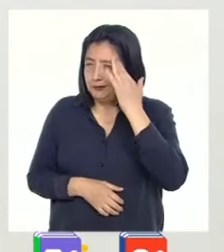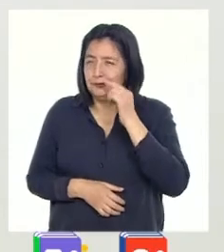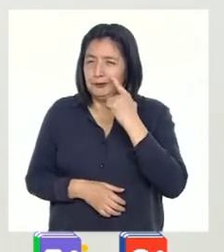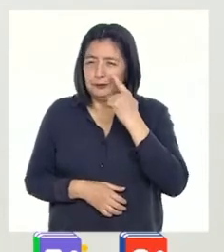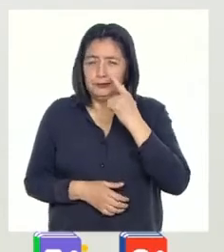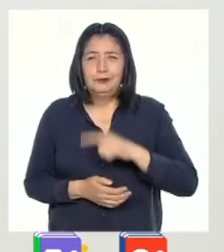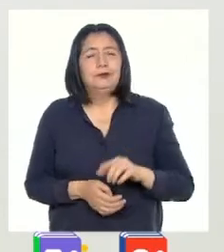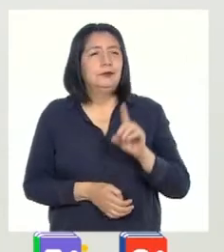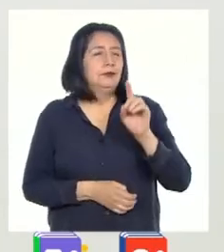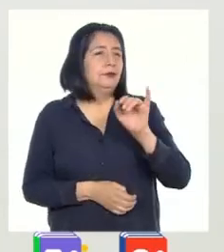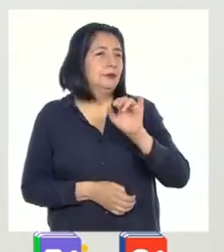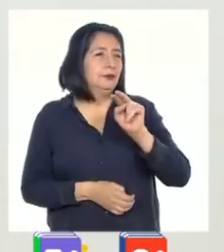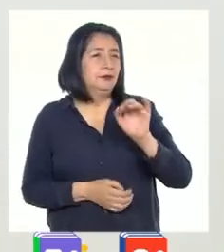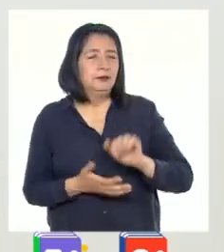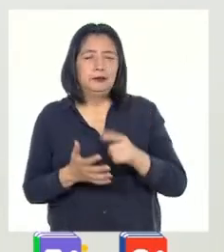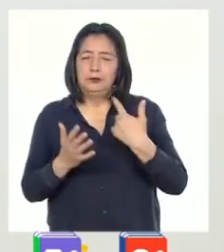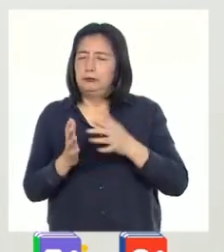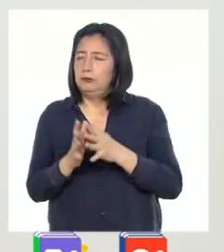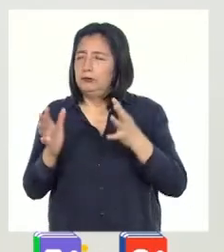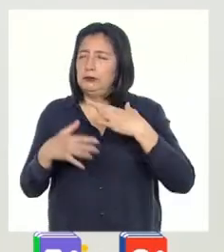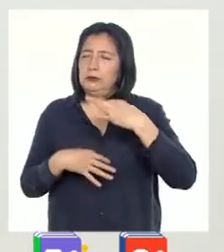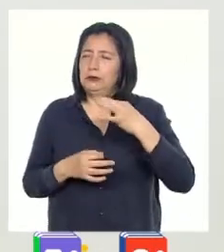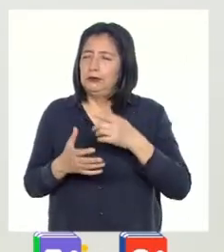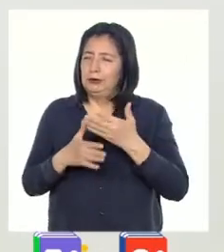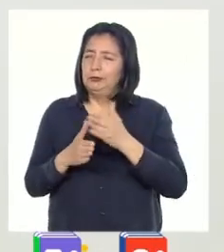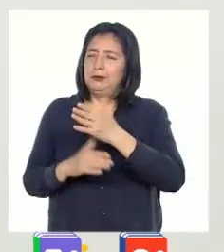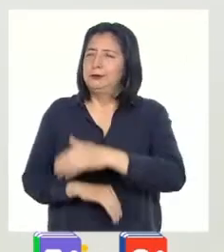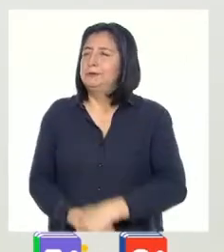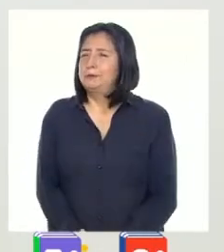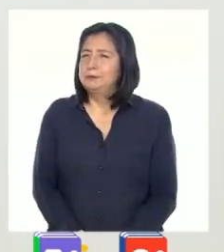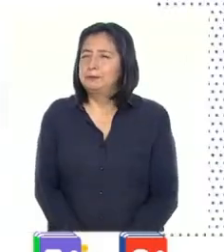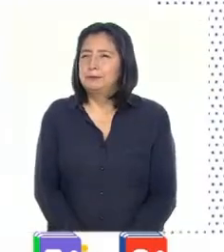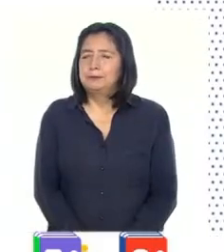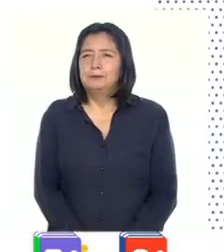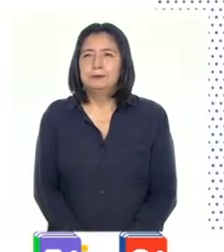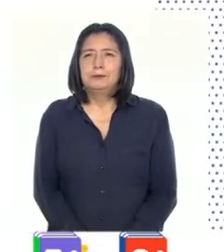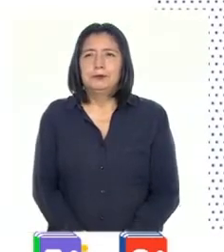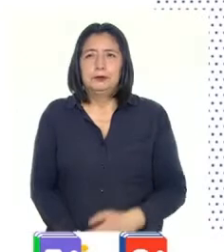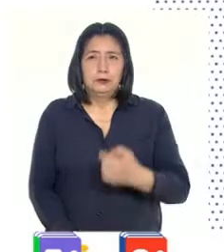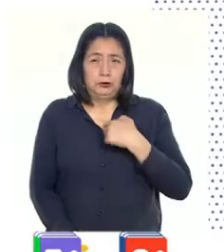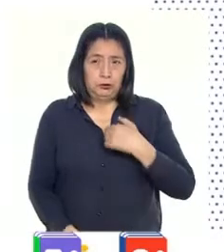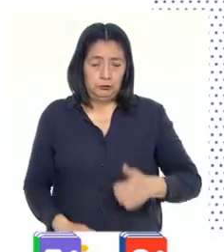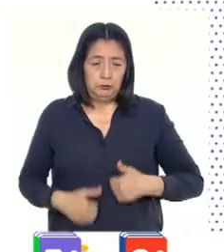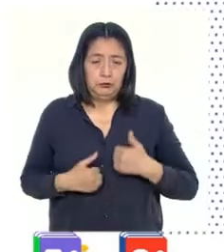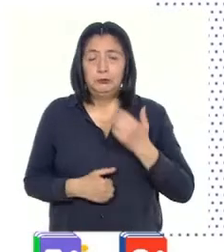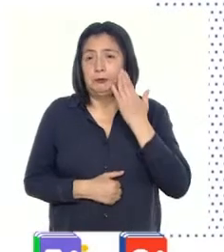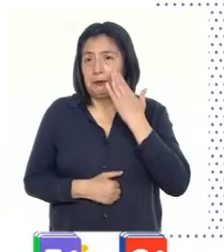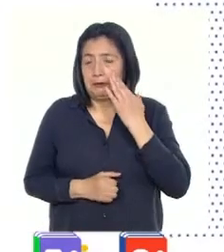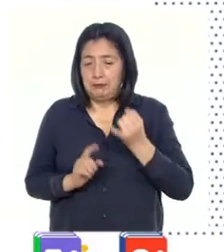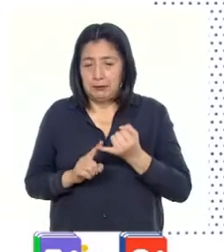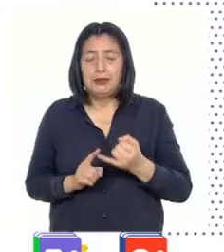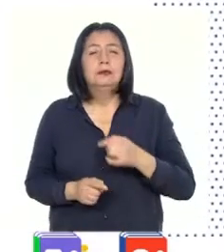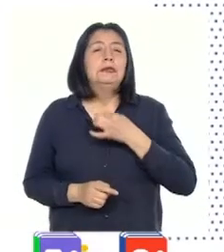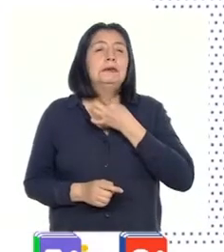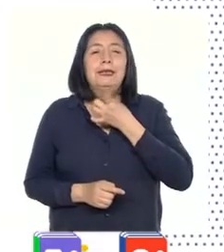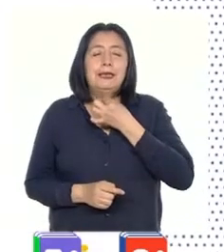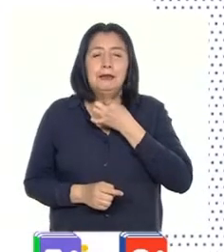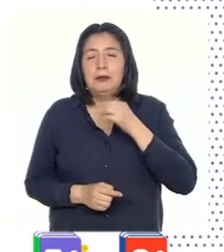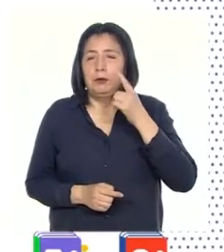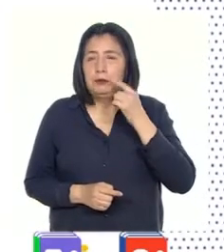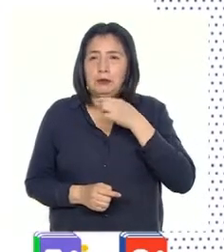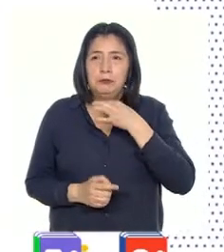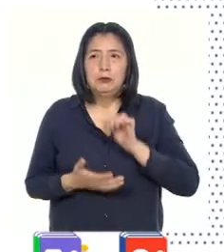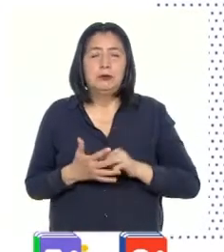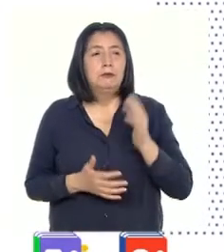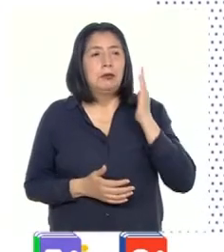caso de Daina, que tiene algo muy interesante que compartirnos. Yo vivo con mi mamá y mis abuelitos. Mi